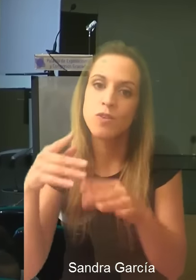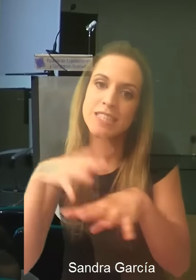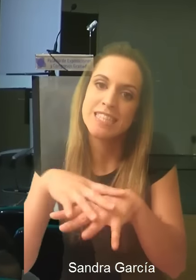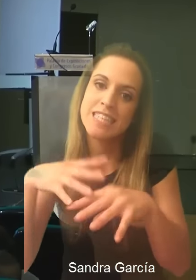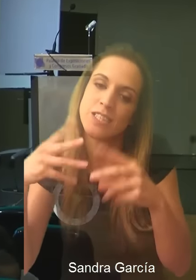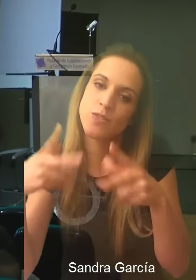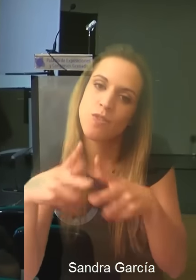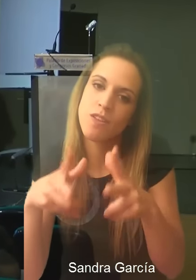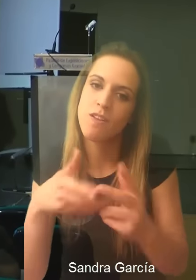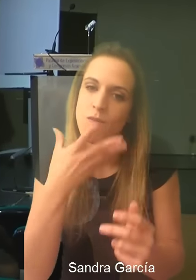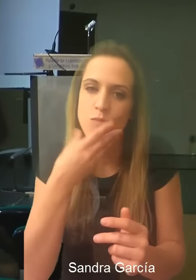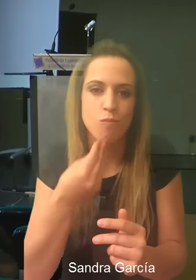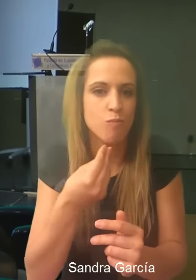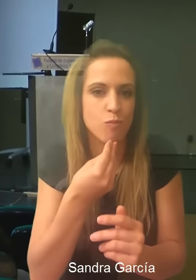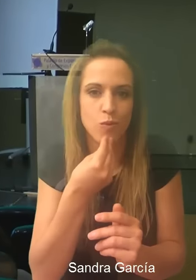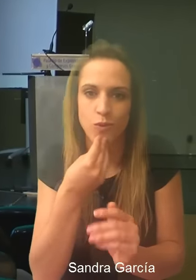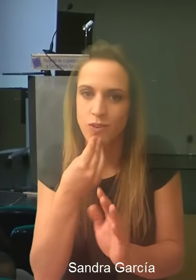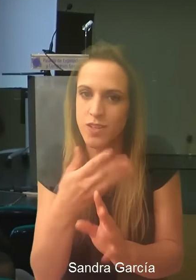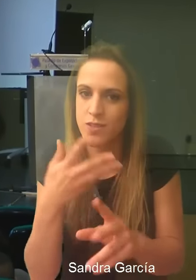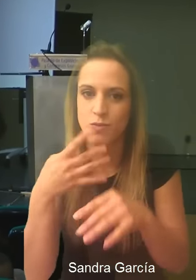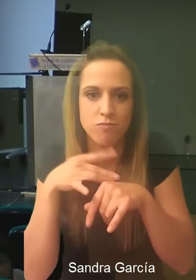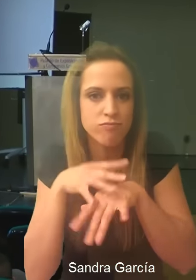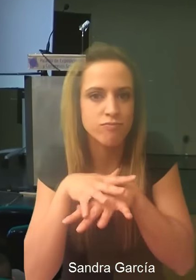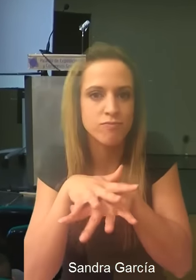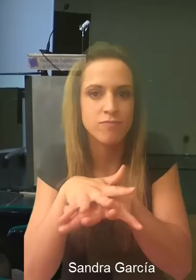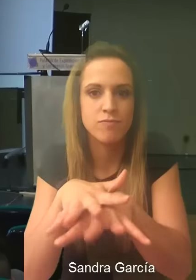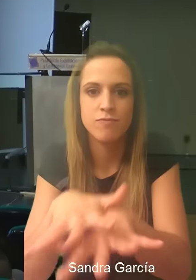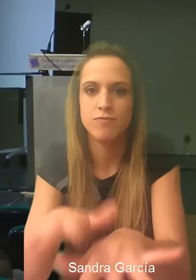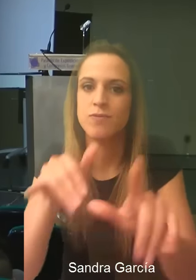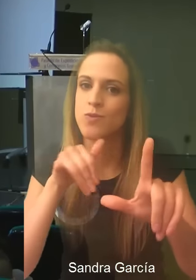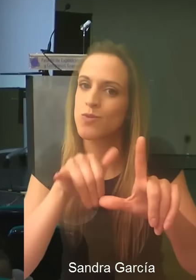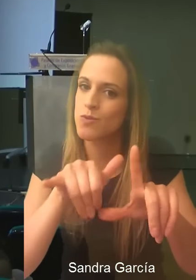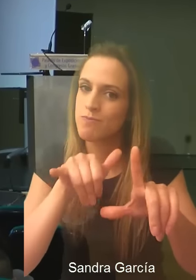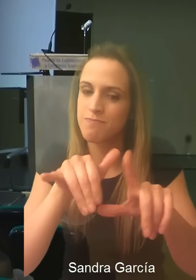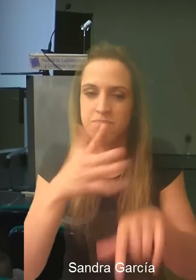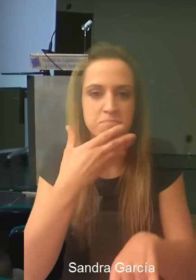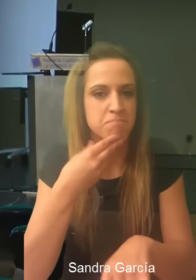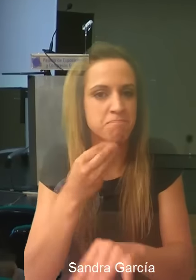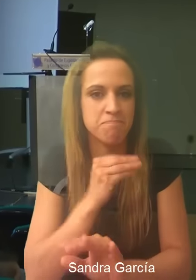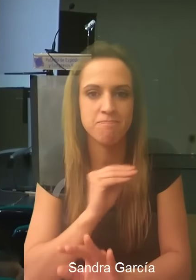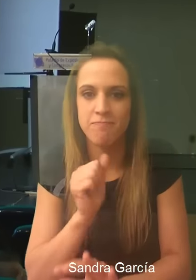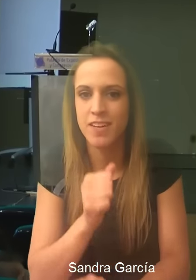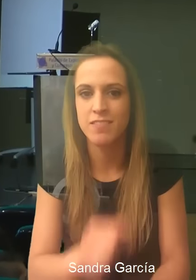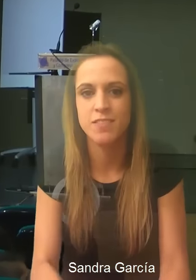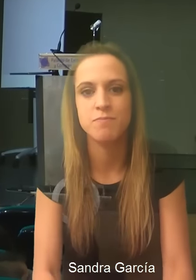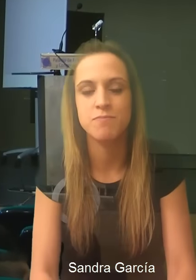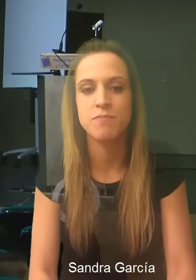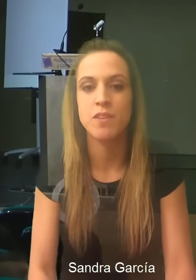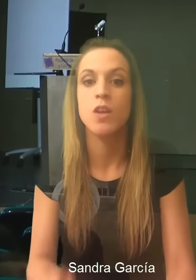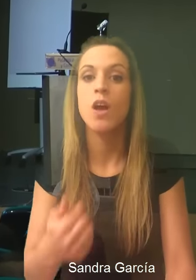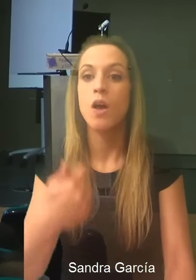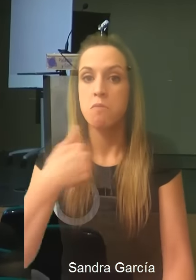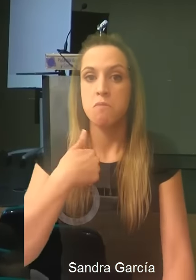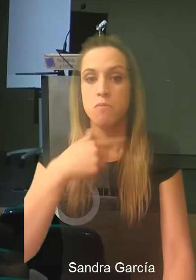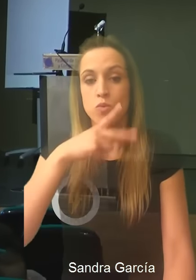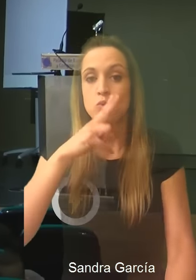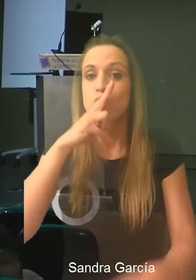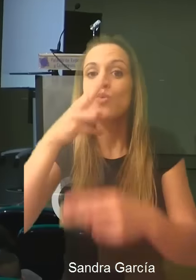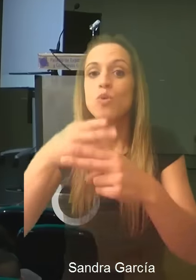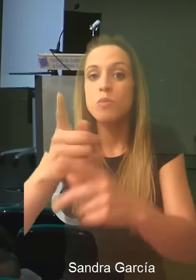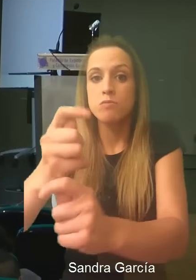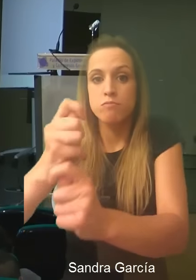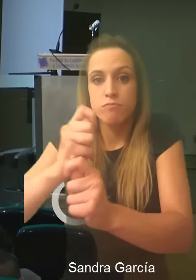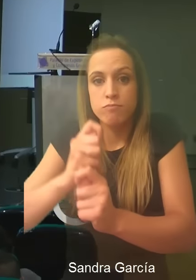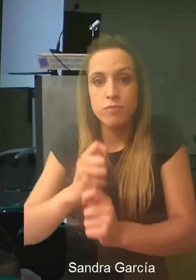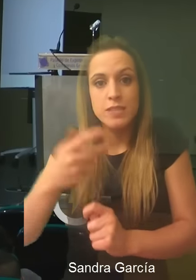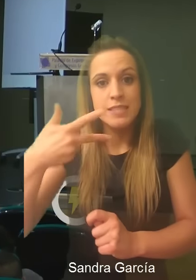difundirlo y transmitirlo por las redes sociales. Por YouTube, en especial por YouTube. Me llaman el SISPAS de YouTube y no quiero